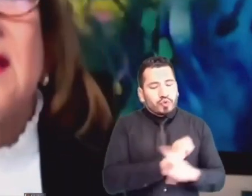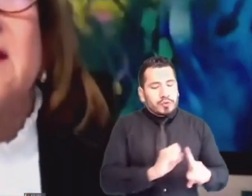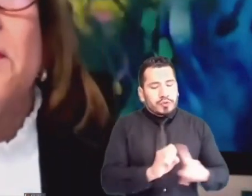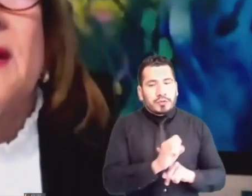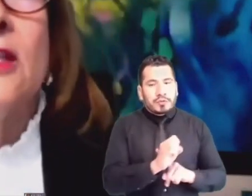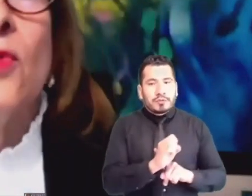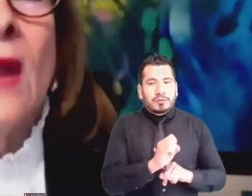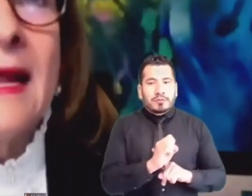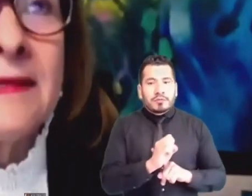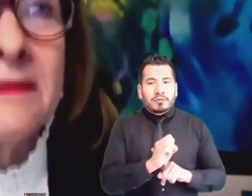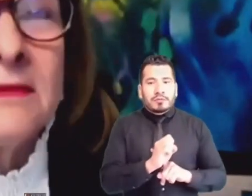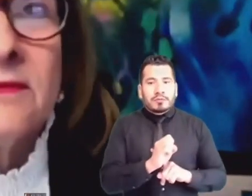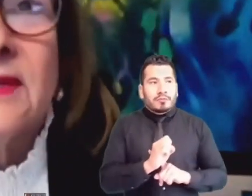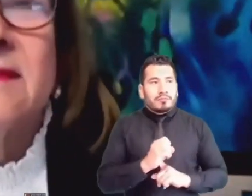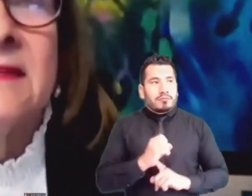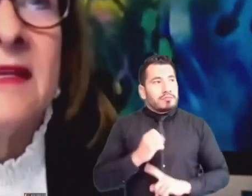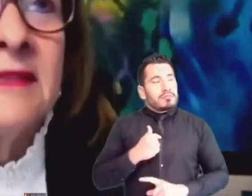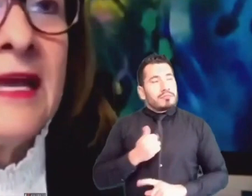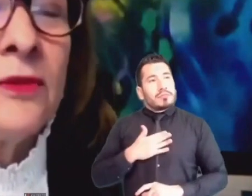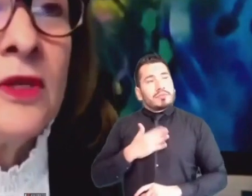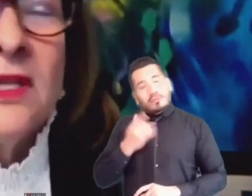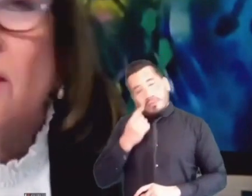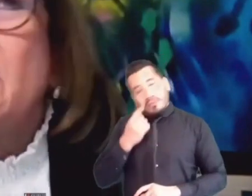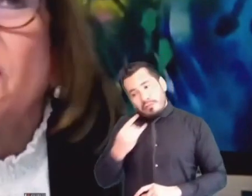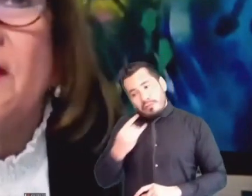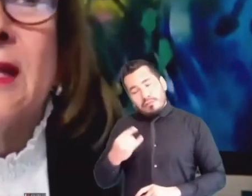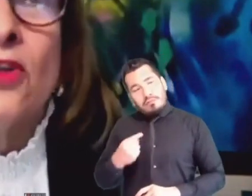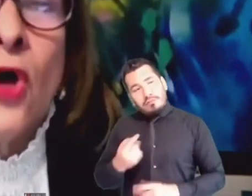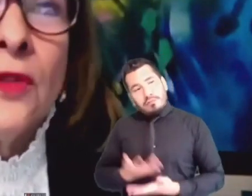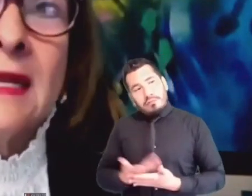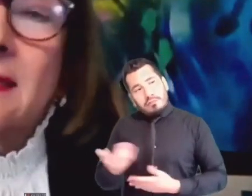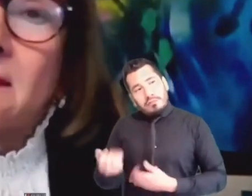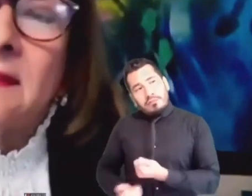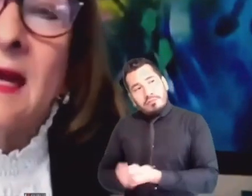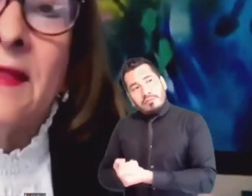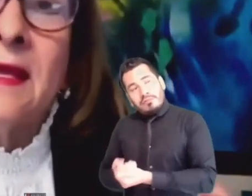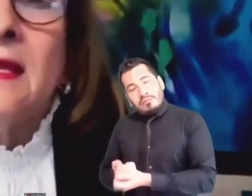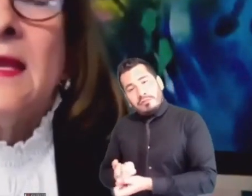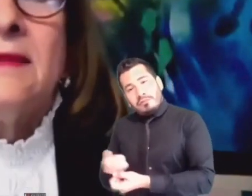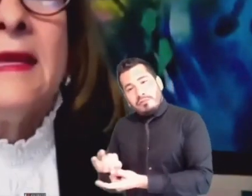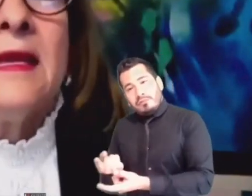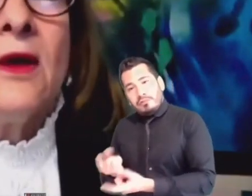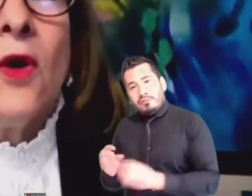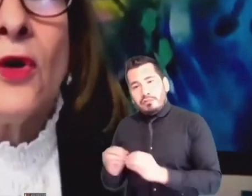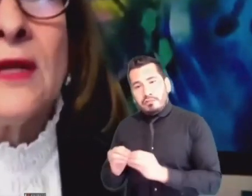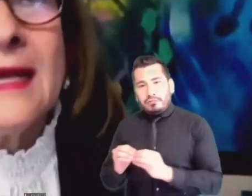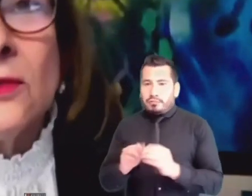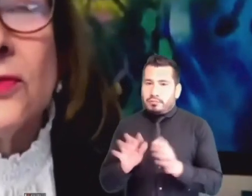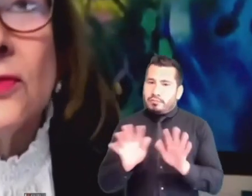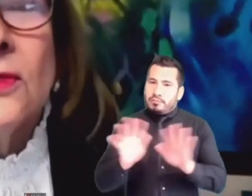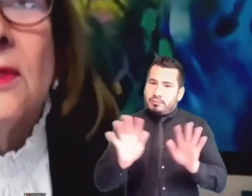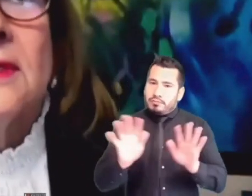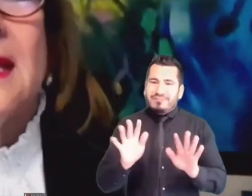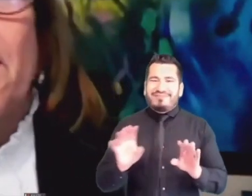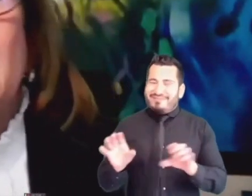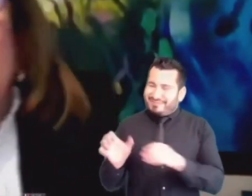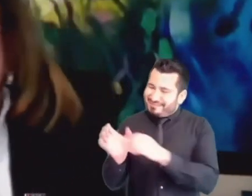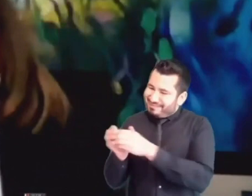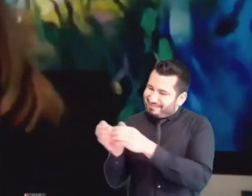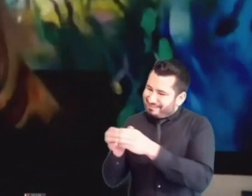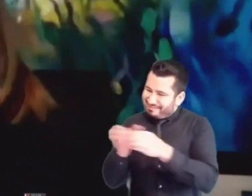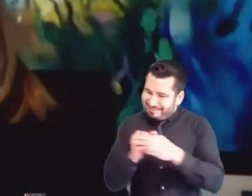sin intereses particulares frente a terceros. Y me refiero a toda la cantidad de órganos que